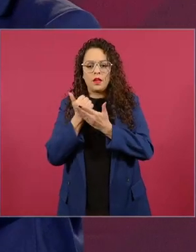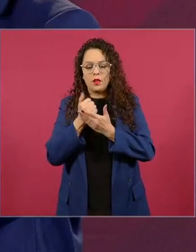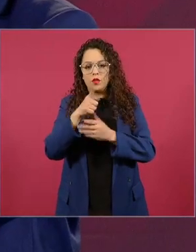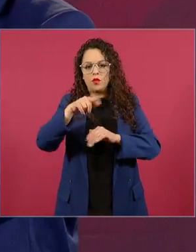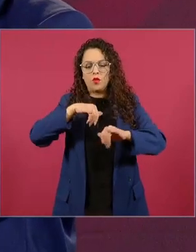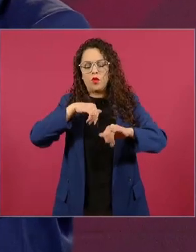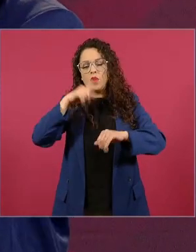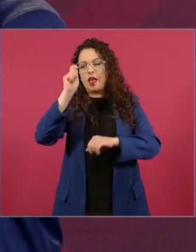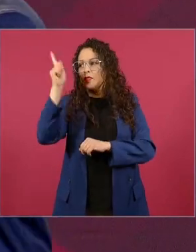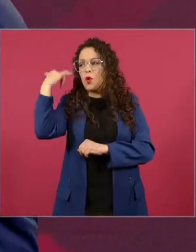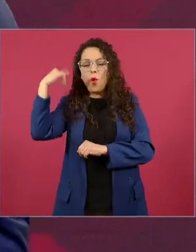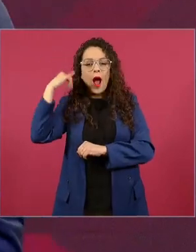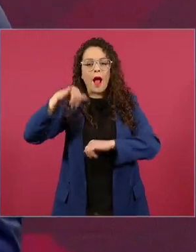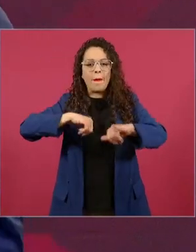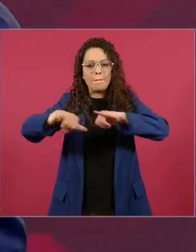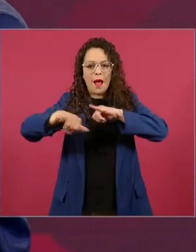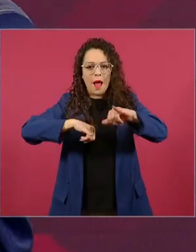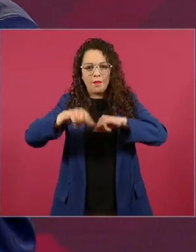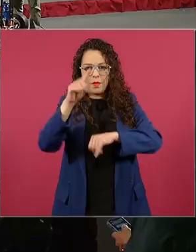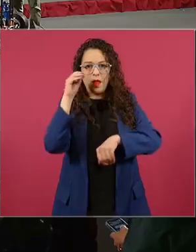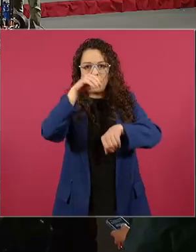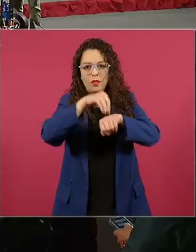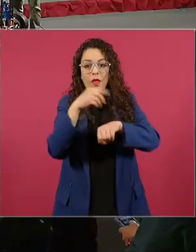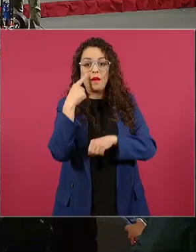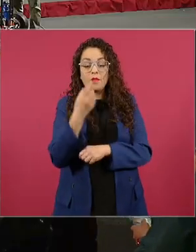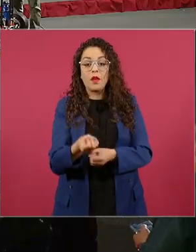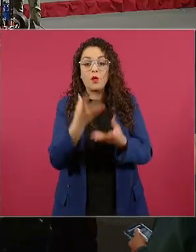Oaxaca para que vean cuántos caminos